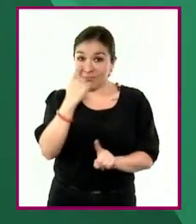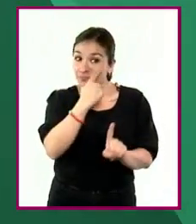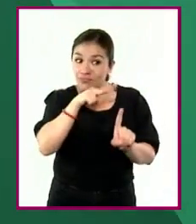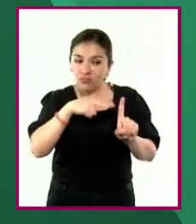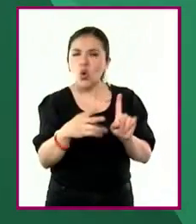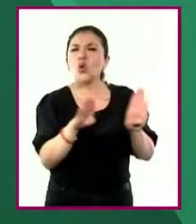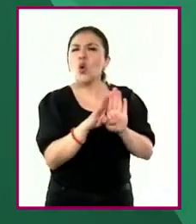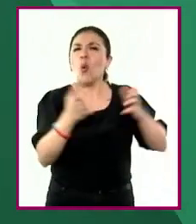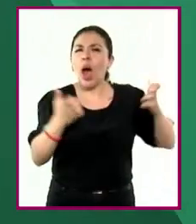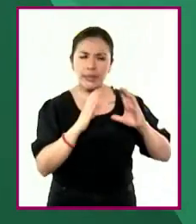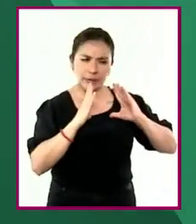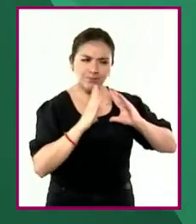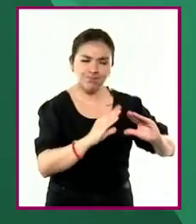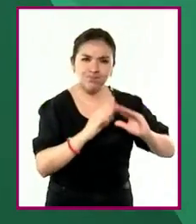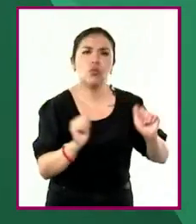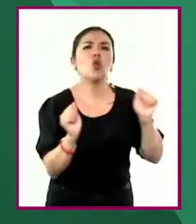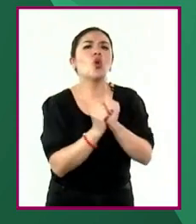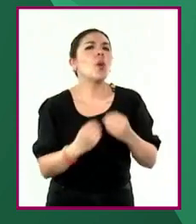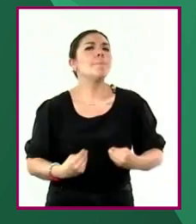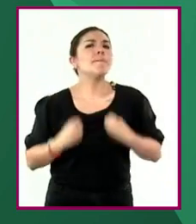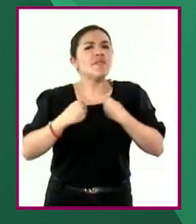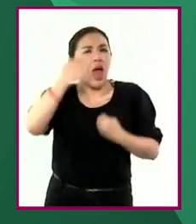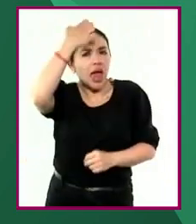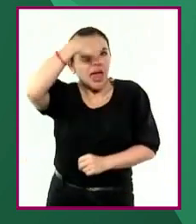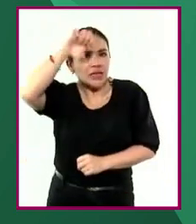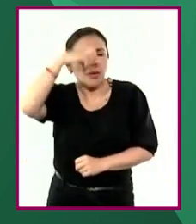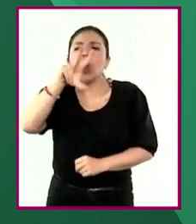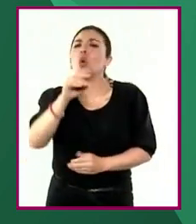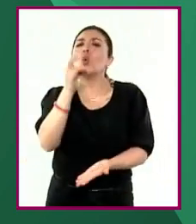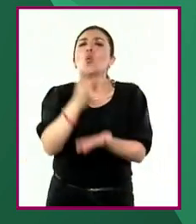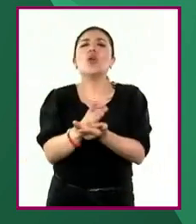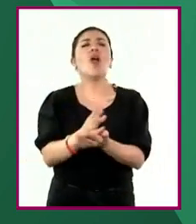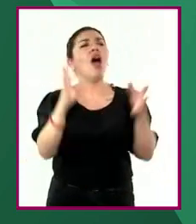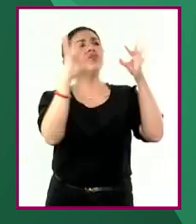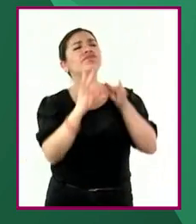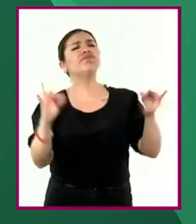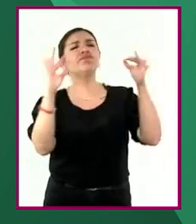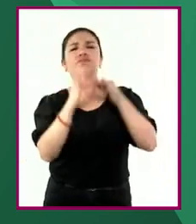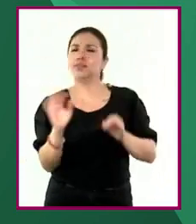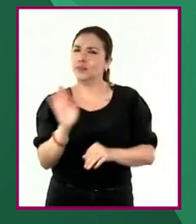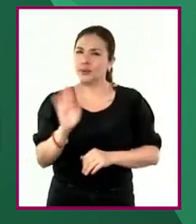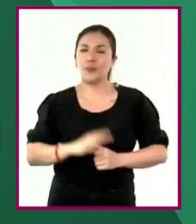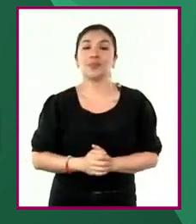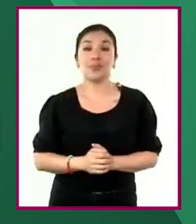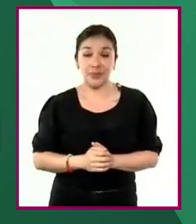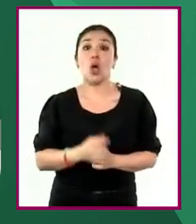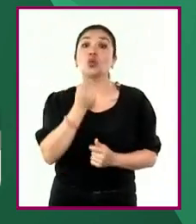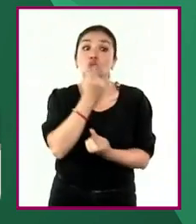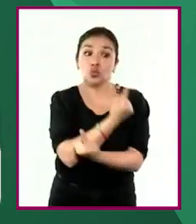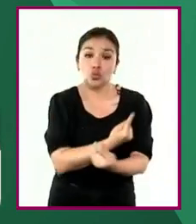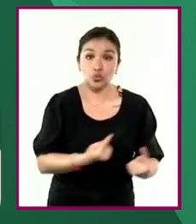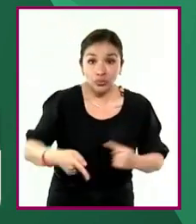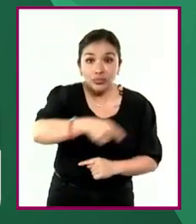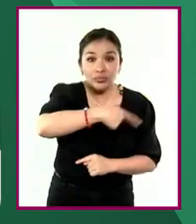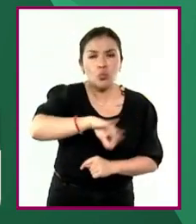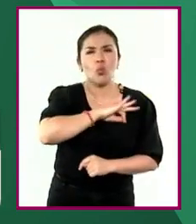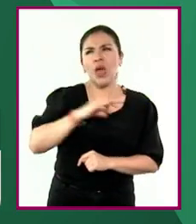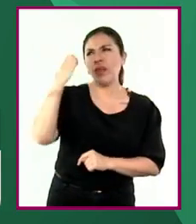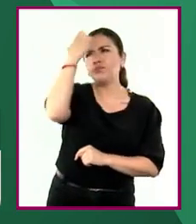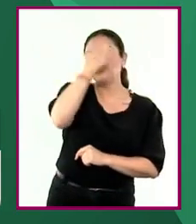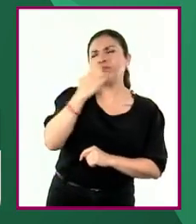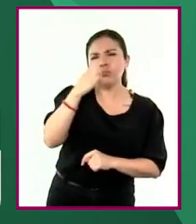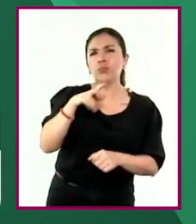para trabajar los valores es vivencial, no sólo discursivo. Finalmente, las niñas y los niños